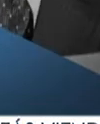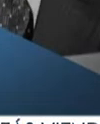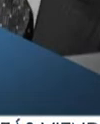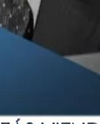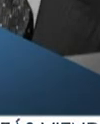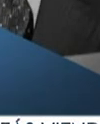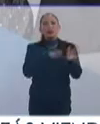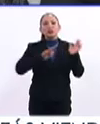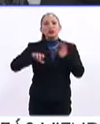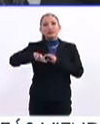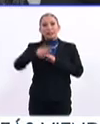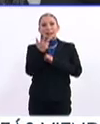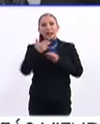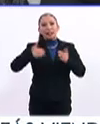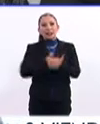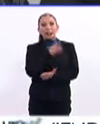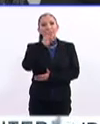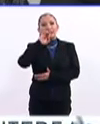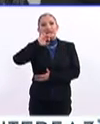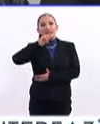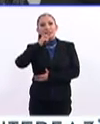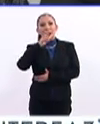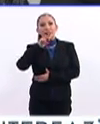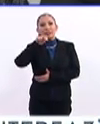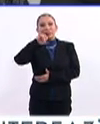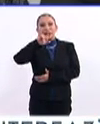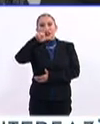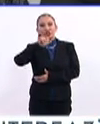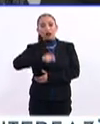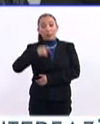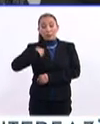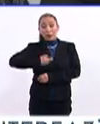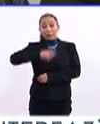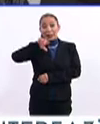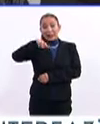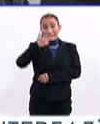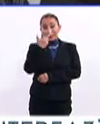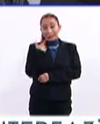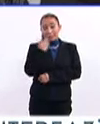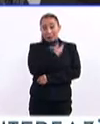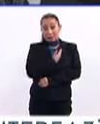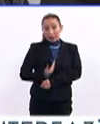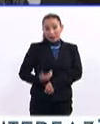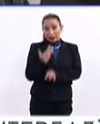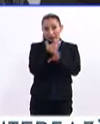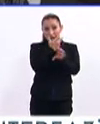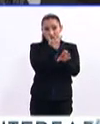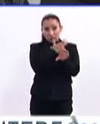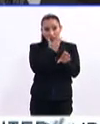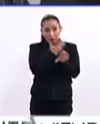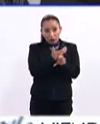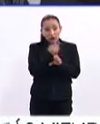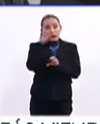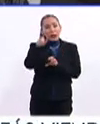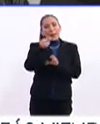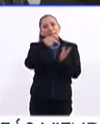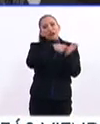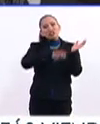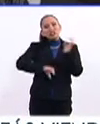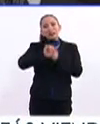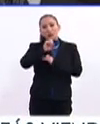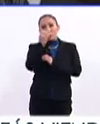En 1913 nace Richard Nixon, fue el trigésimo séptimo presidente de los Estados Unidos entre